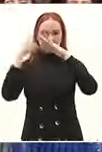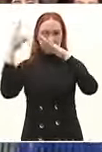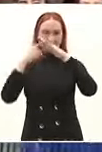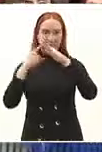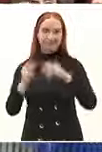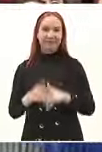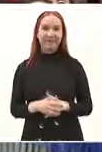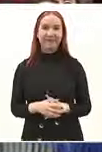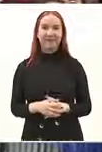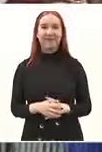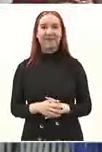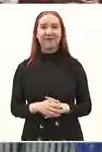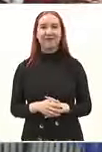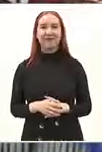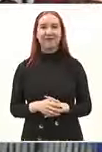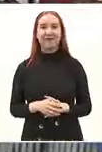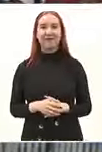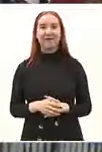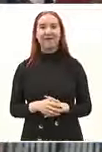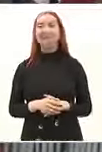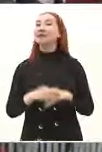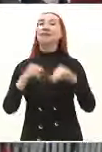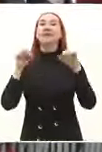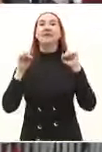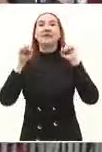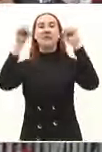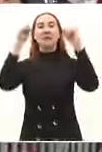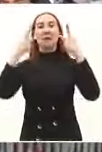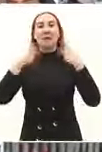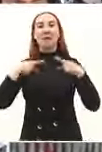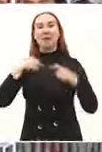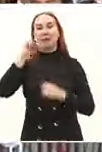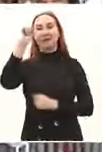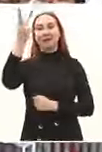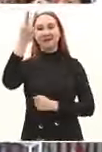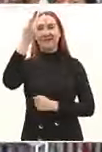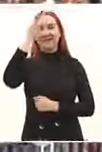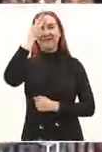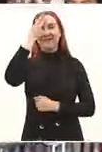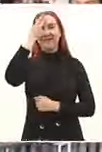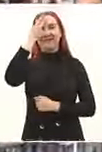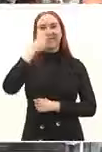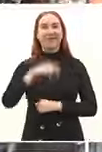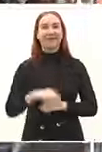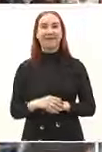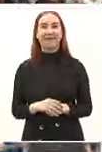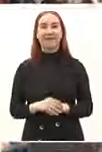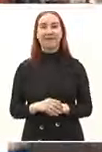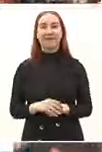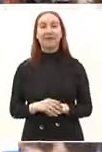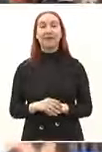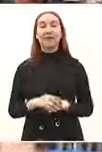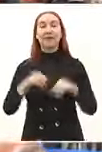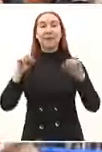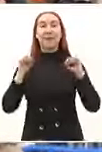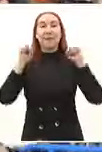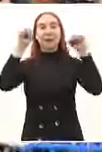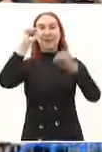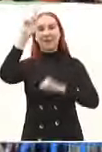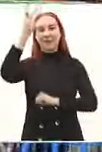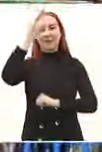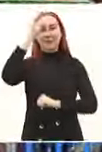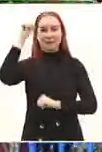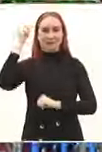que viva el pueblo de San Luis Potosí viva San Luis